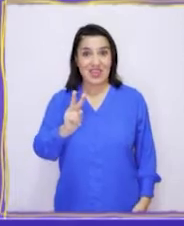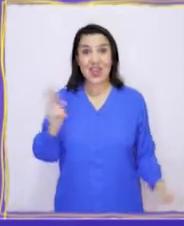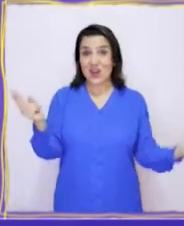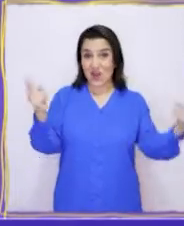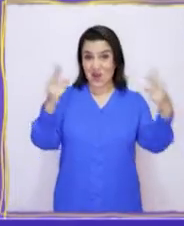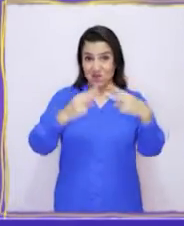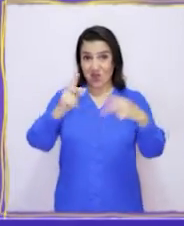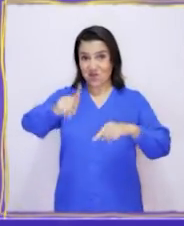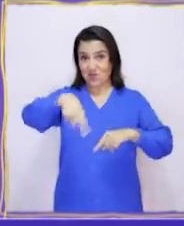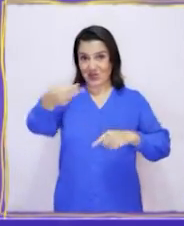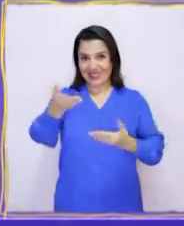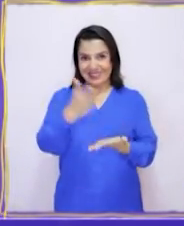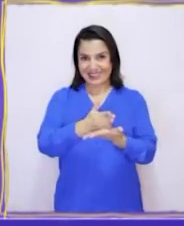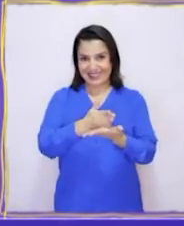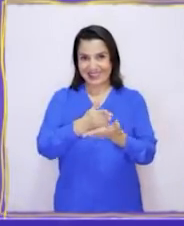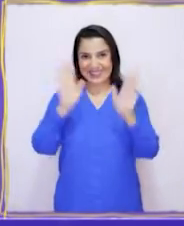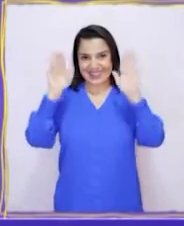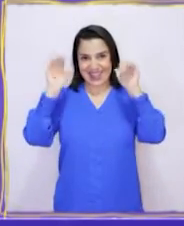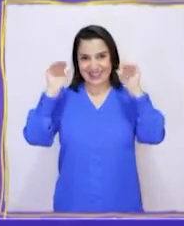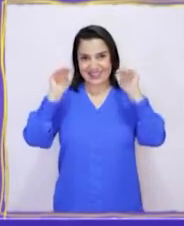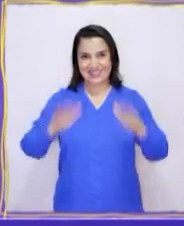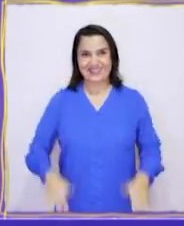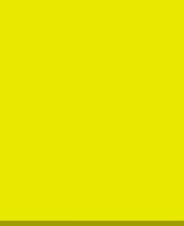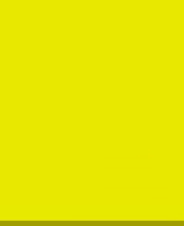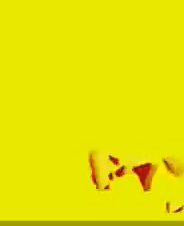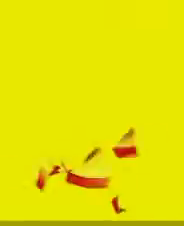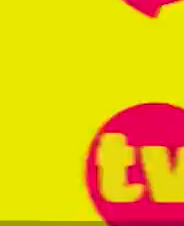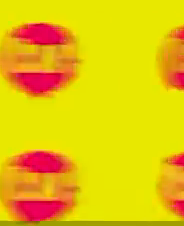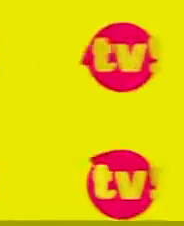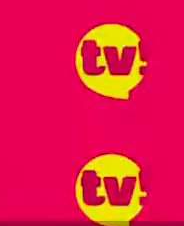TV. Nos vemos en el siguiente capítulo. ¡Chao!